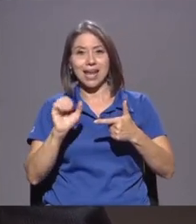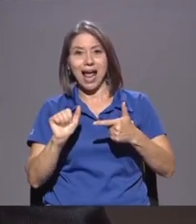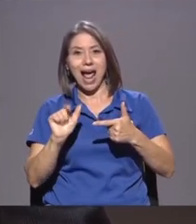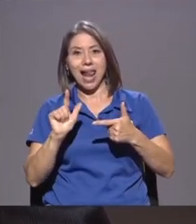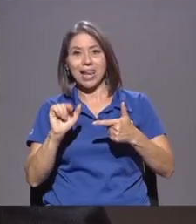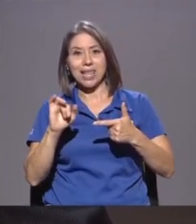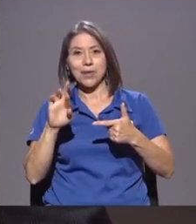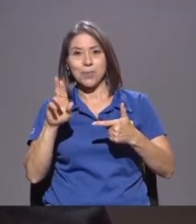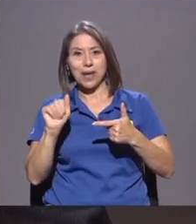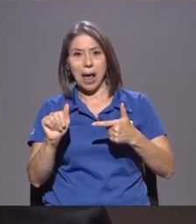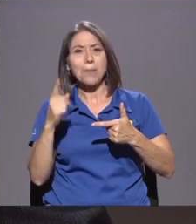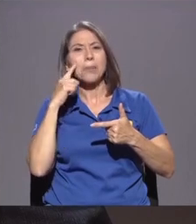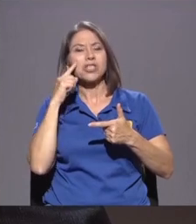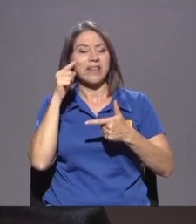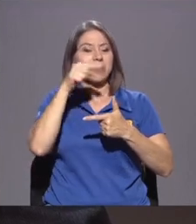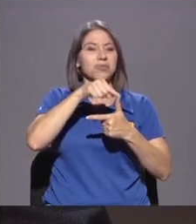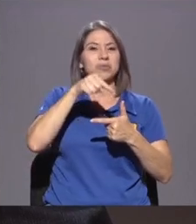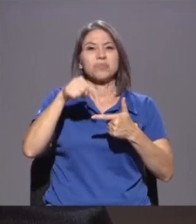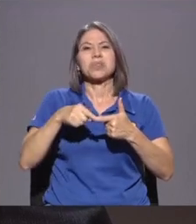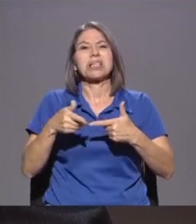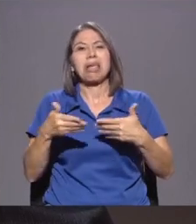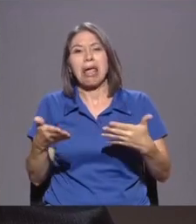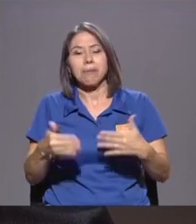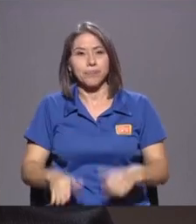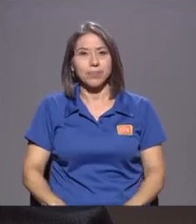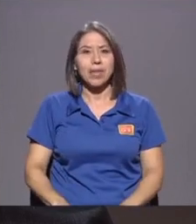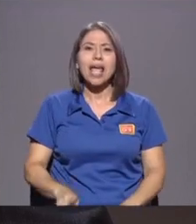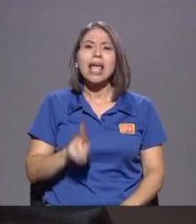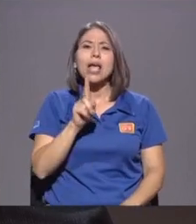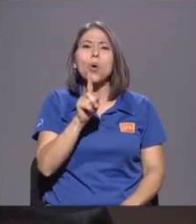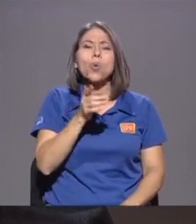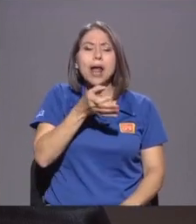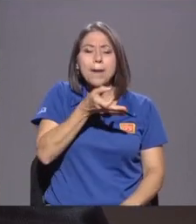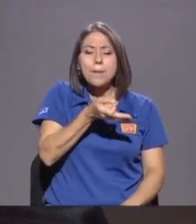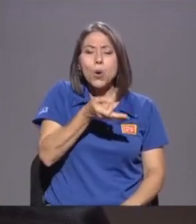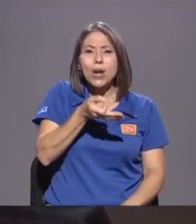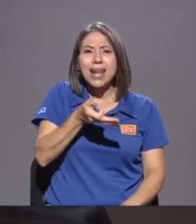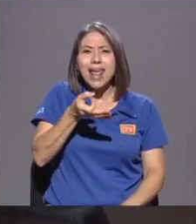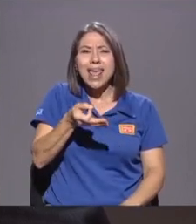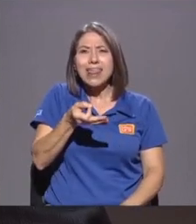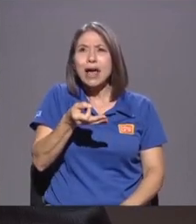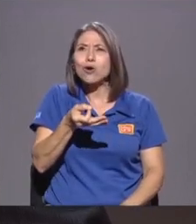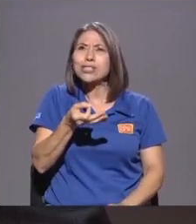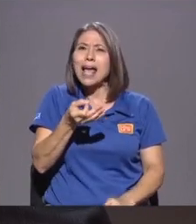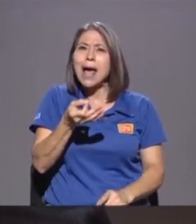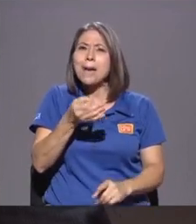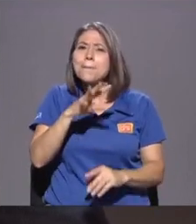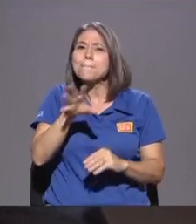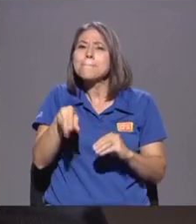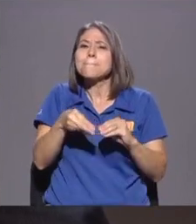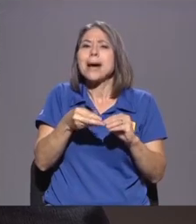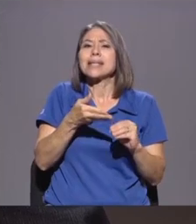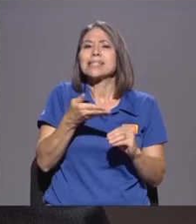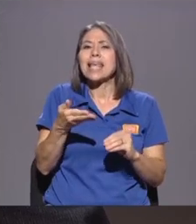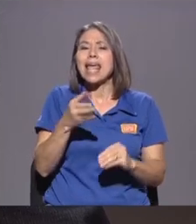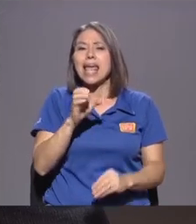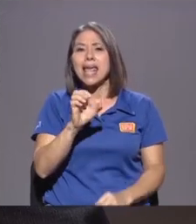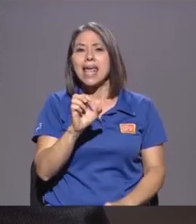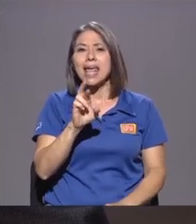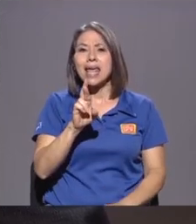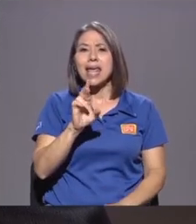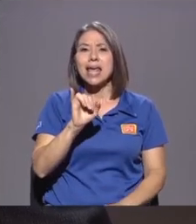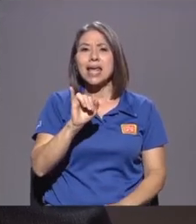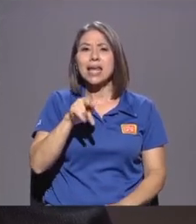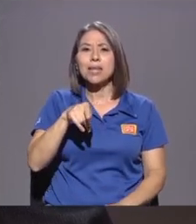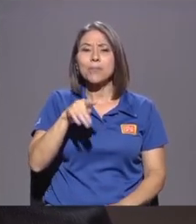De una moneda más que una criptomoneda A pesar de que se la están vendiendo Es una moneda